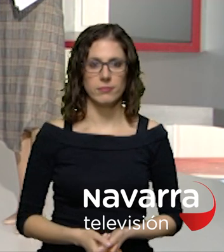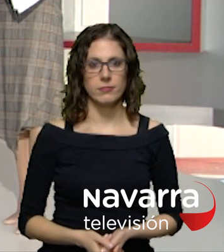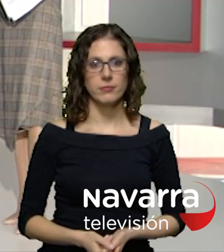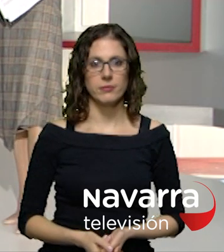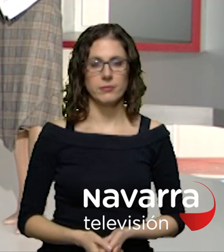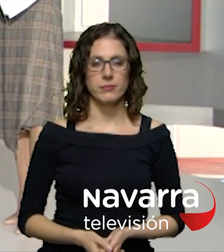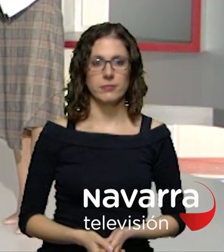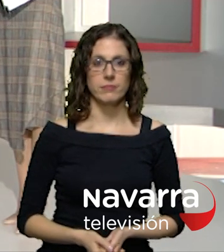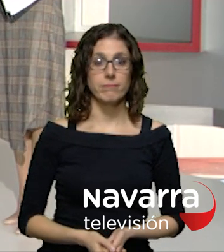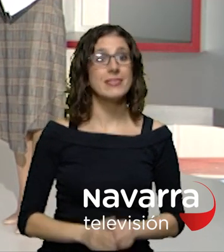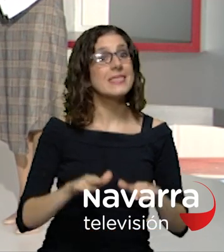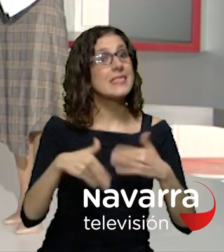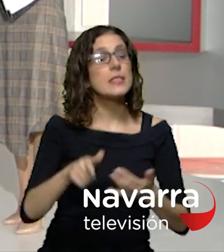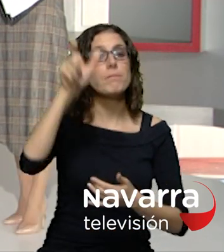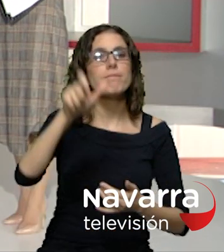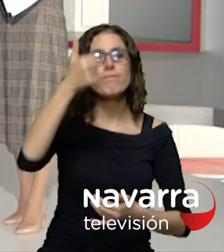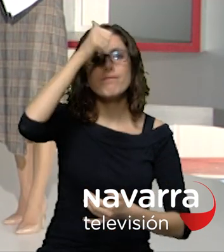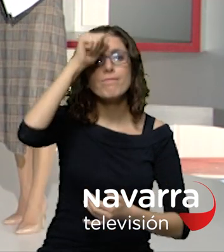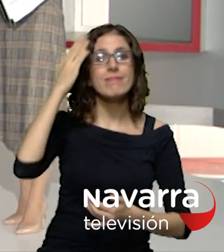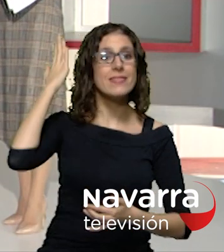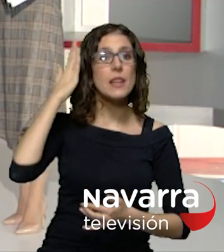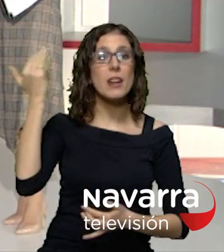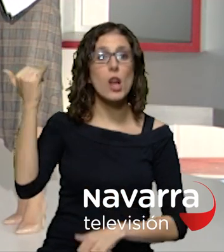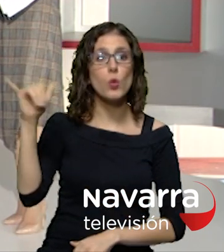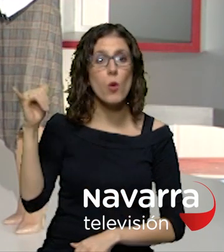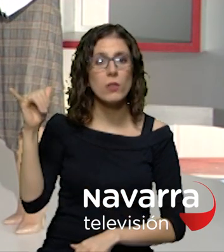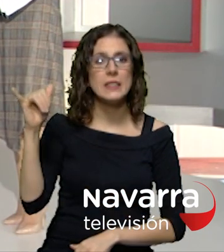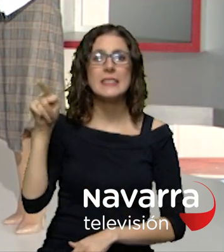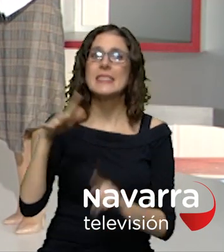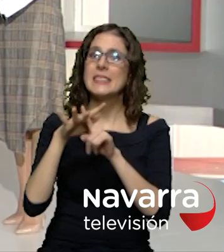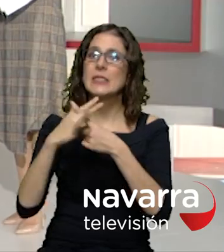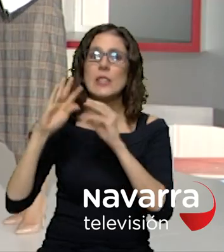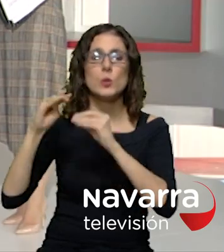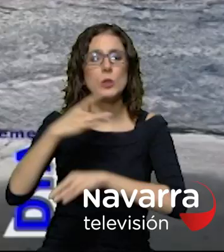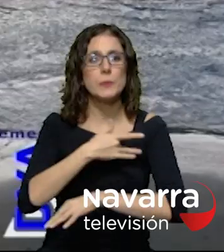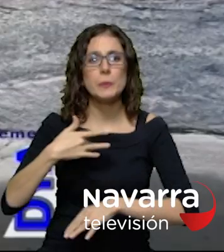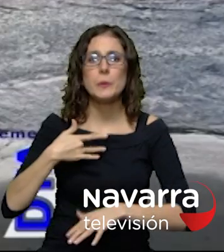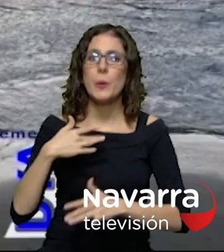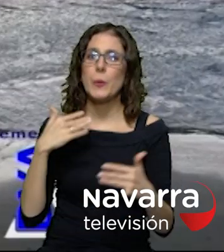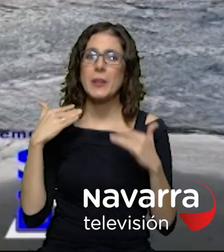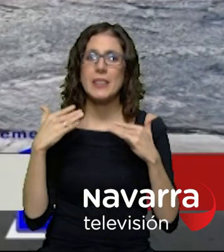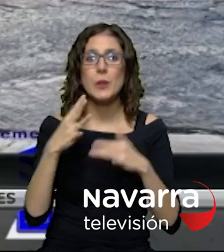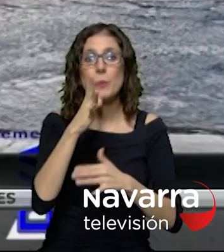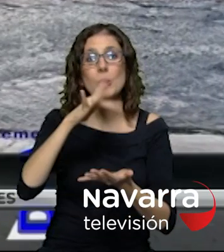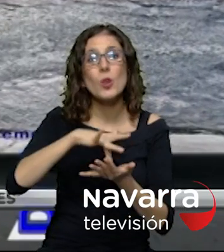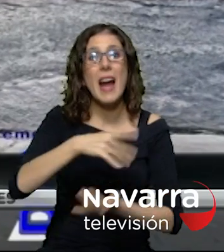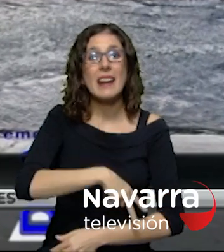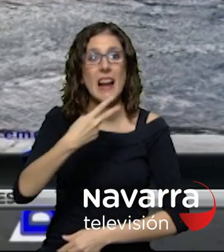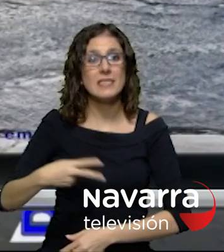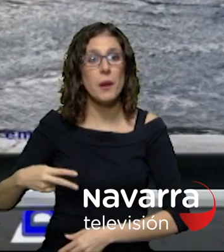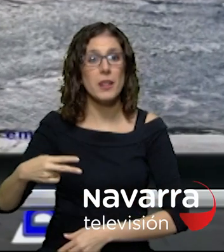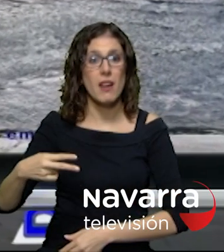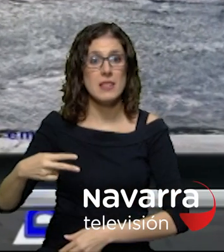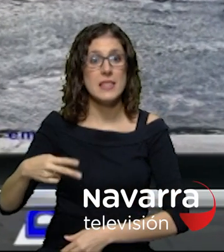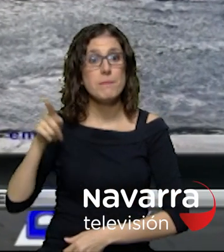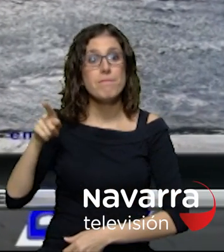pendientes de la situación de un surfista navarro en estado crítico tras desplomarse en islares en cantabria el joven de 26 años